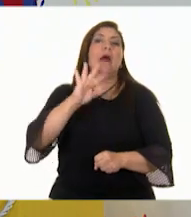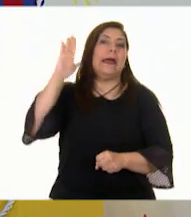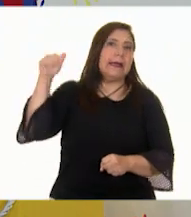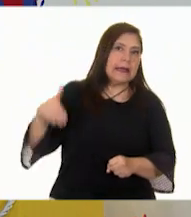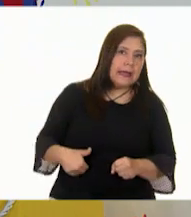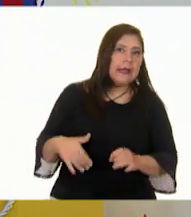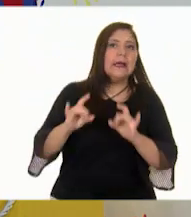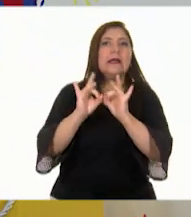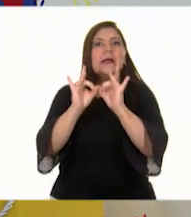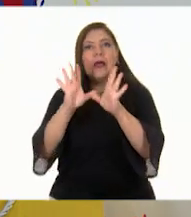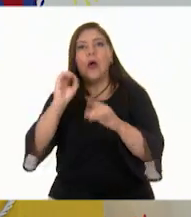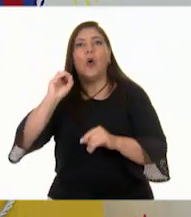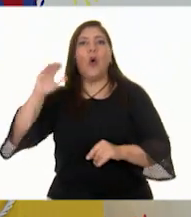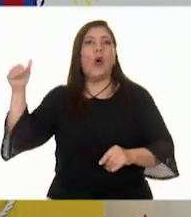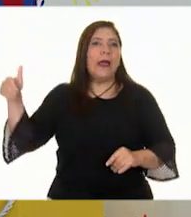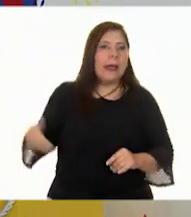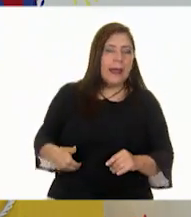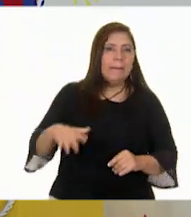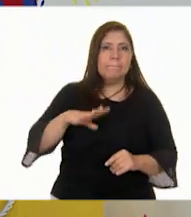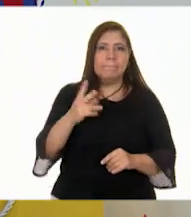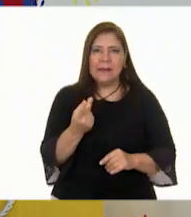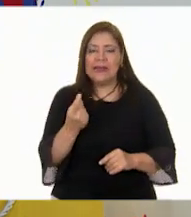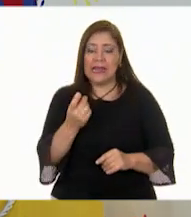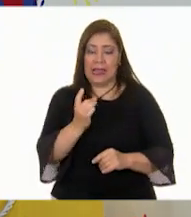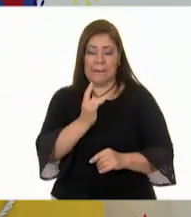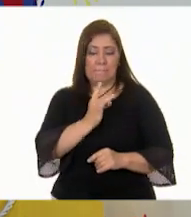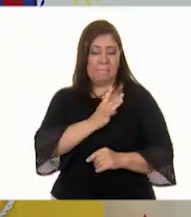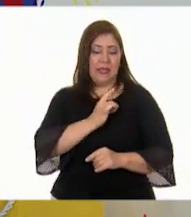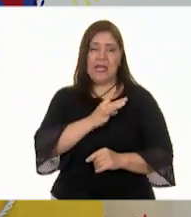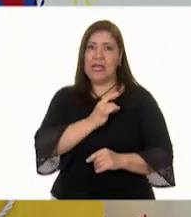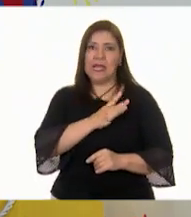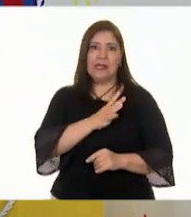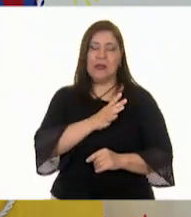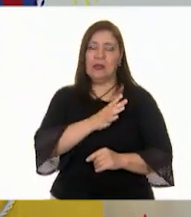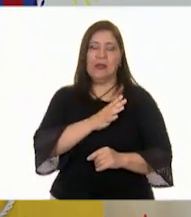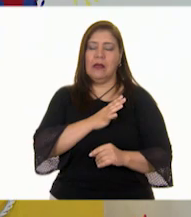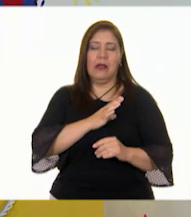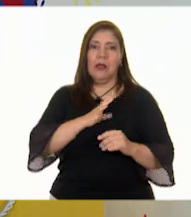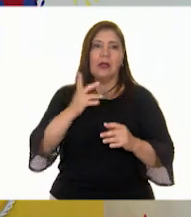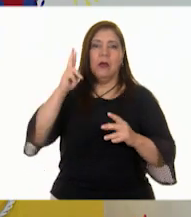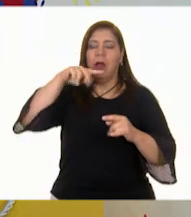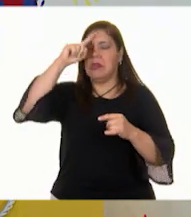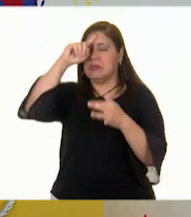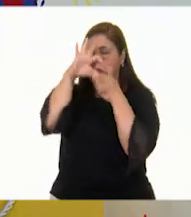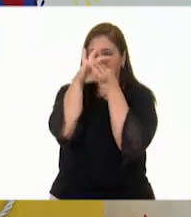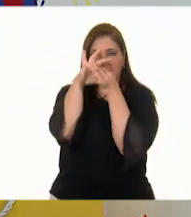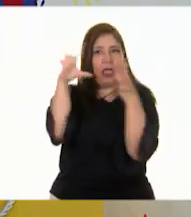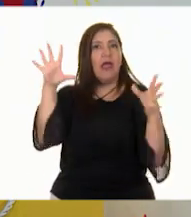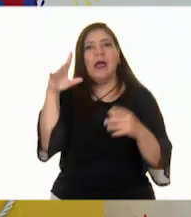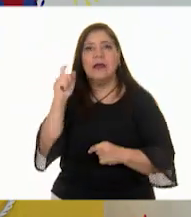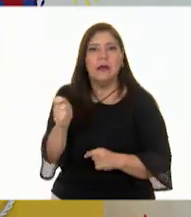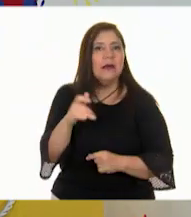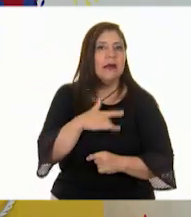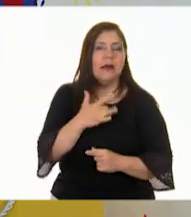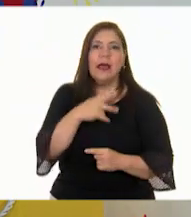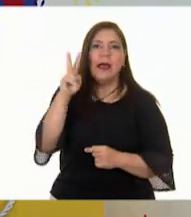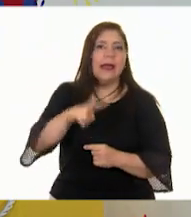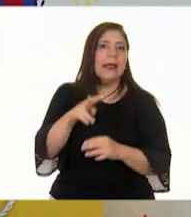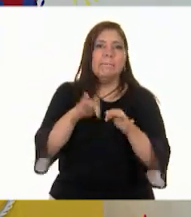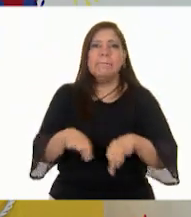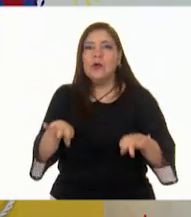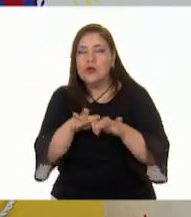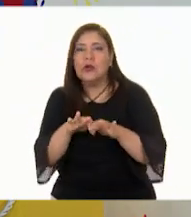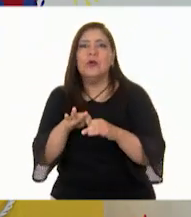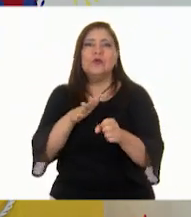atropellaran al perro. Dejaste que el miedo se apoderara de tu atención y de esa situación y no valoraste las